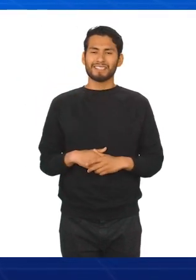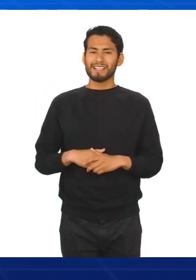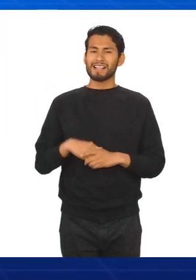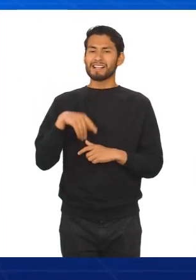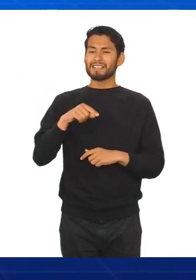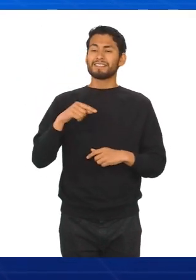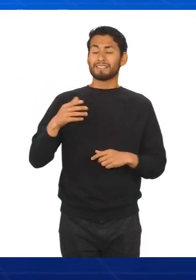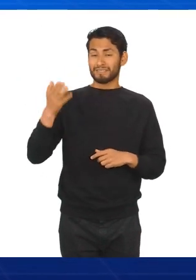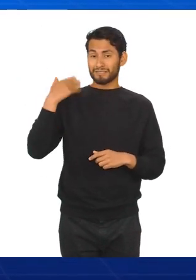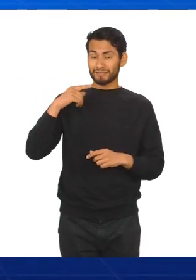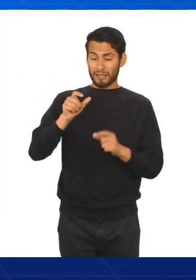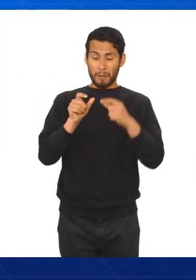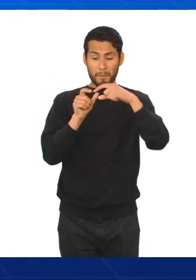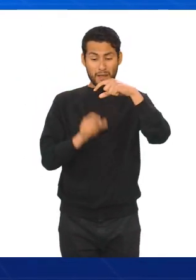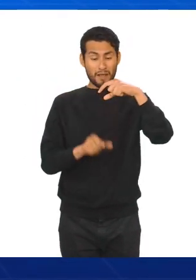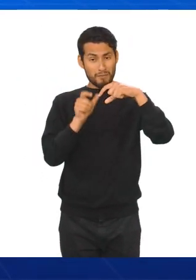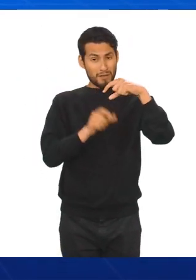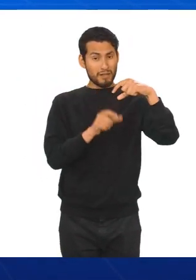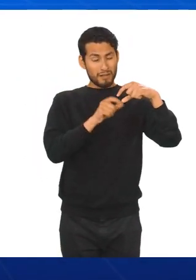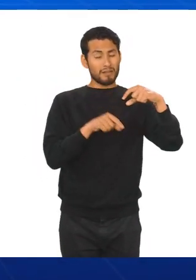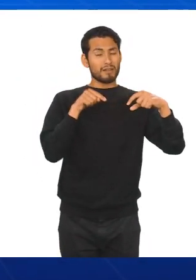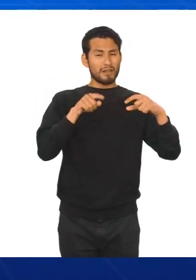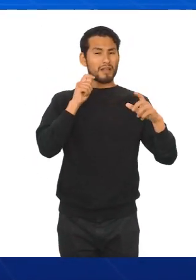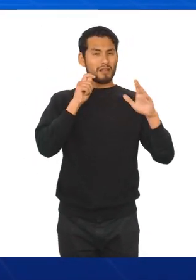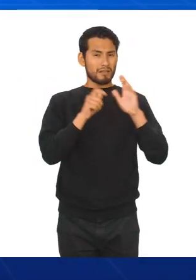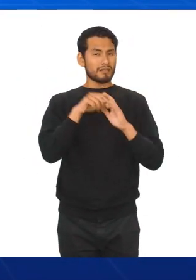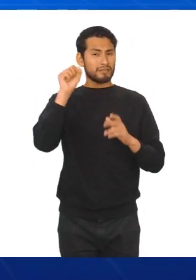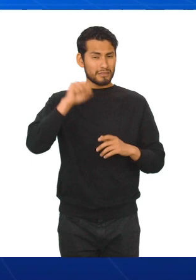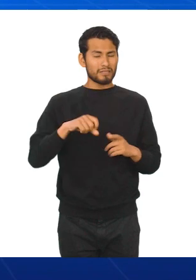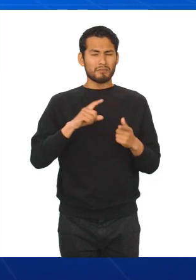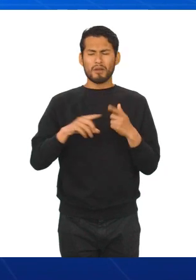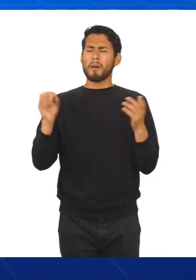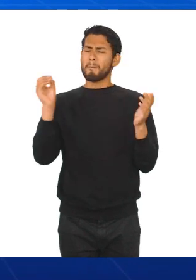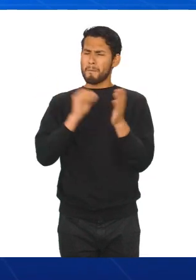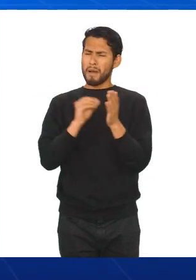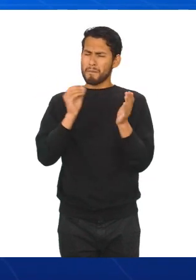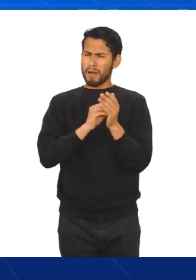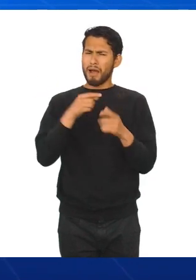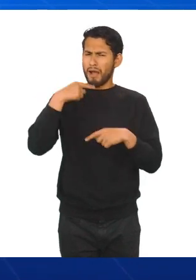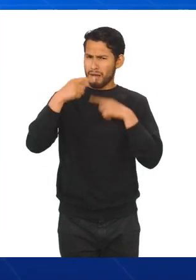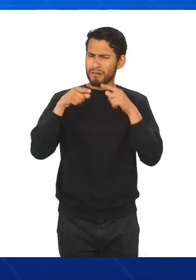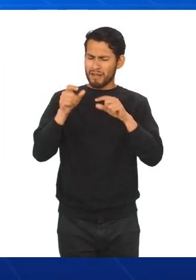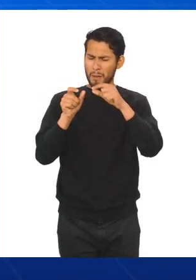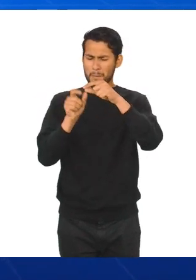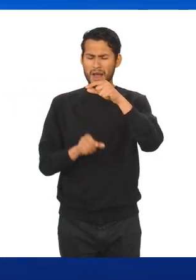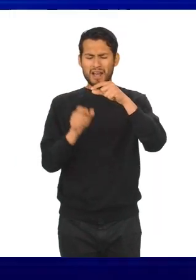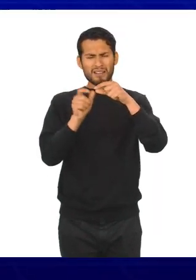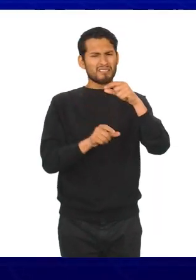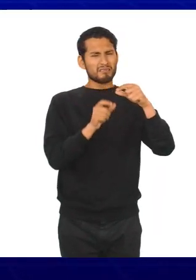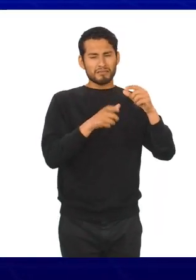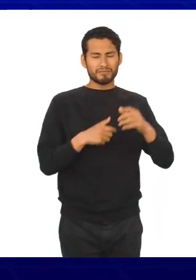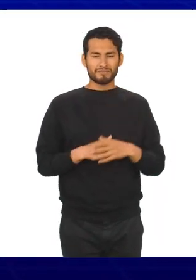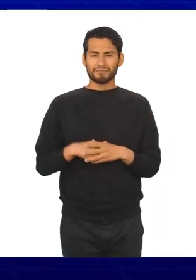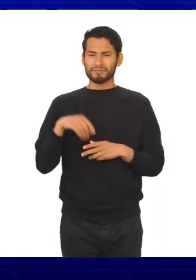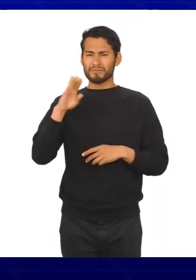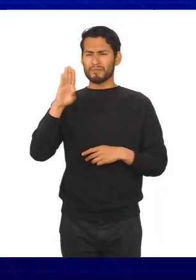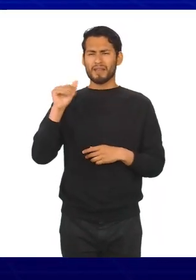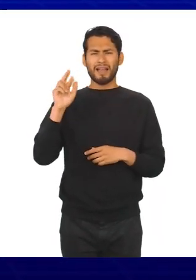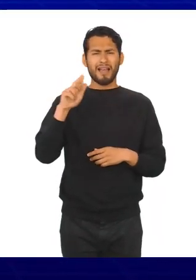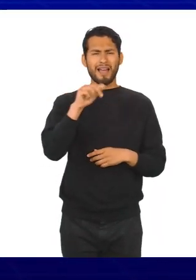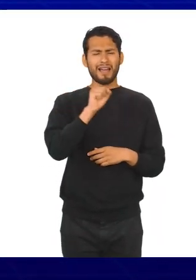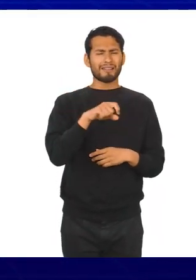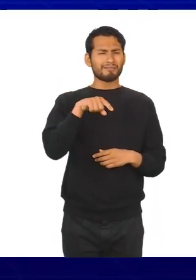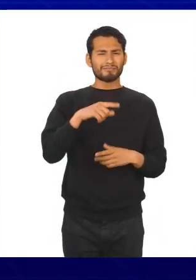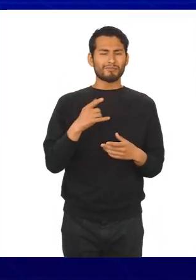gráfico de barras ya lo vimos como un tipo de pictograma. Y aún tenemos mucho más por contarte de este. El gráfico de barras